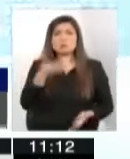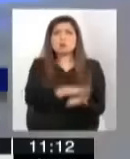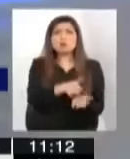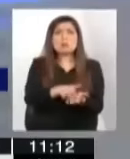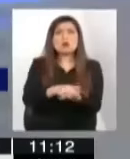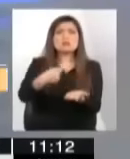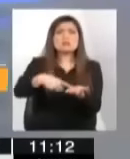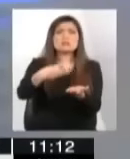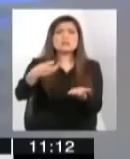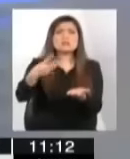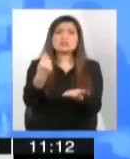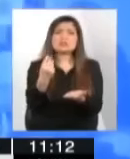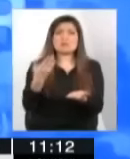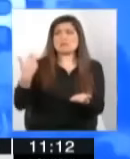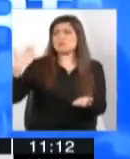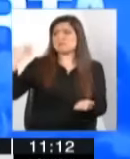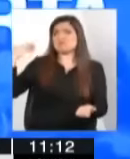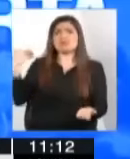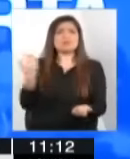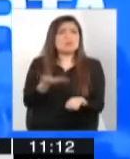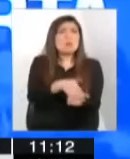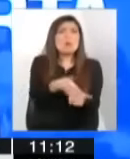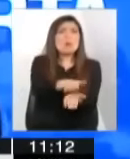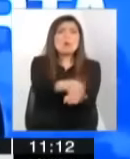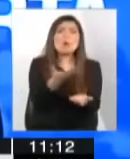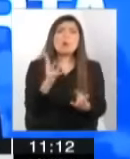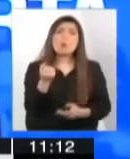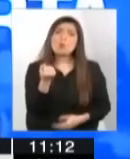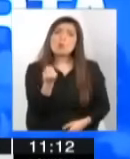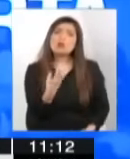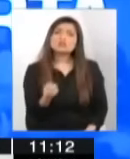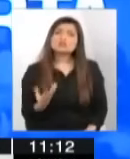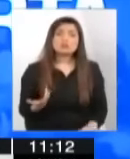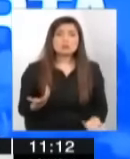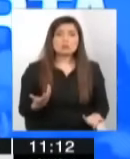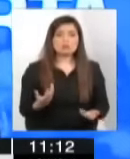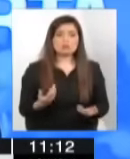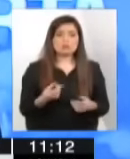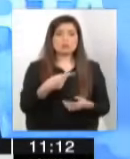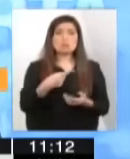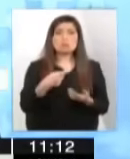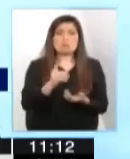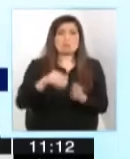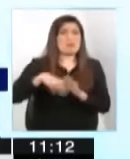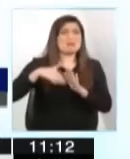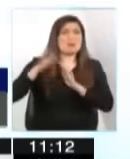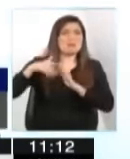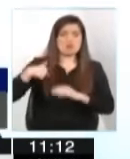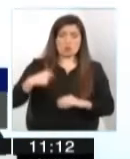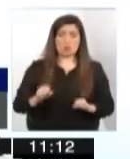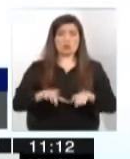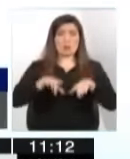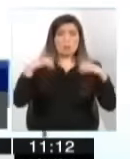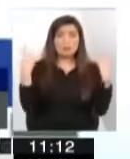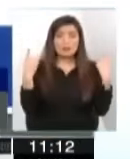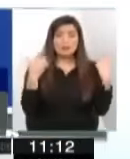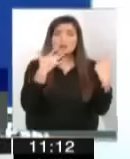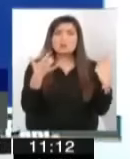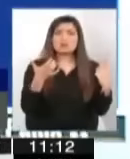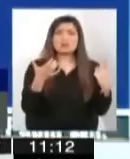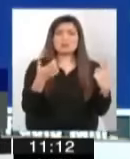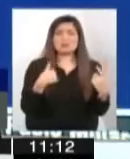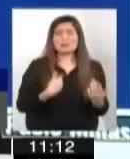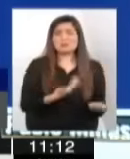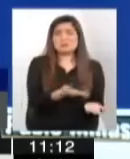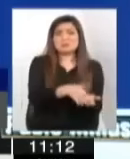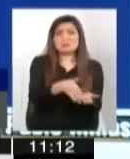No, no se producía ninguna, no se se producía Yo realmente yo estaba muy sorprendido a esto, porque yo viví la muerte de los